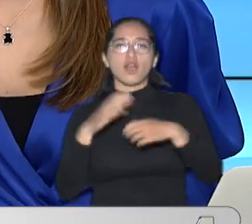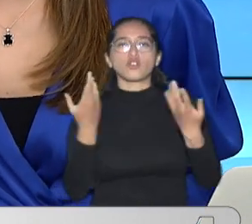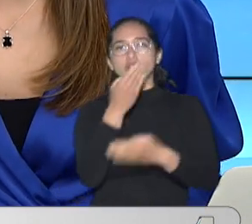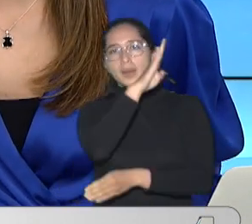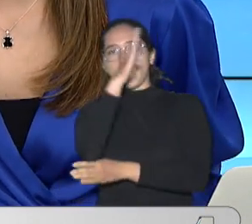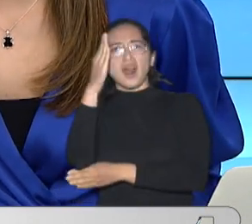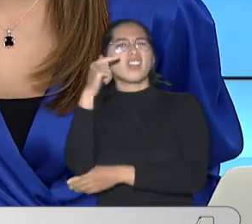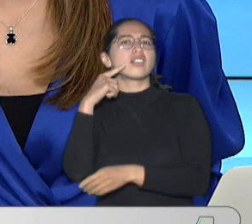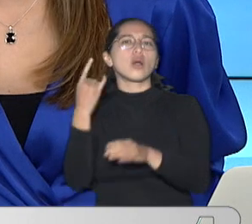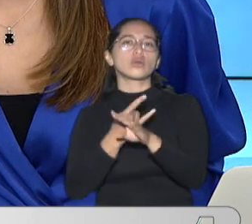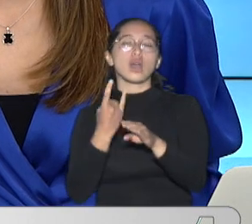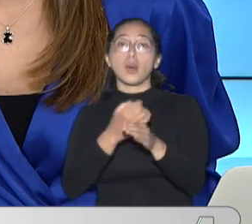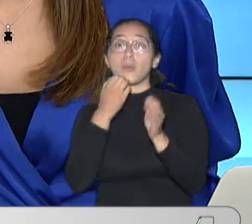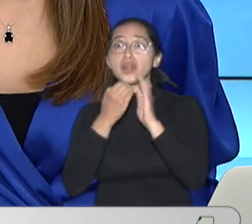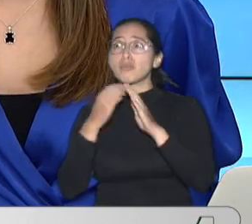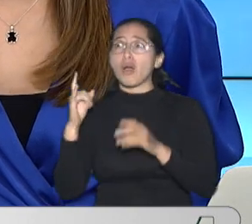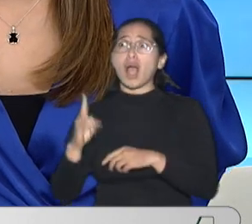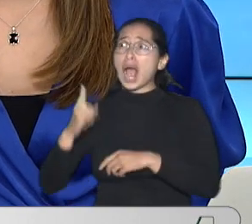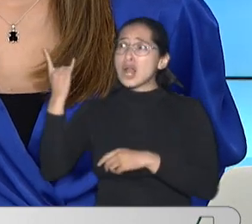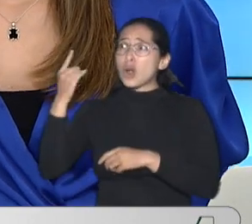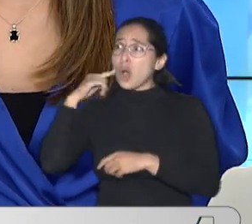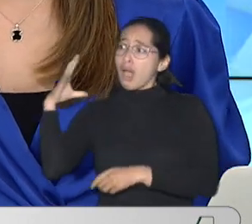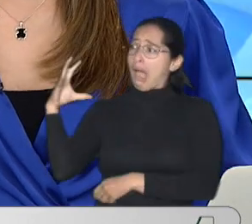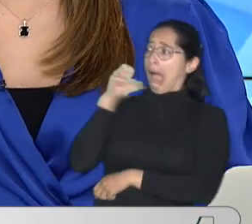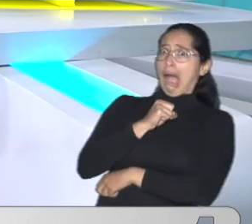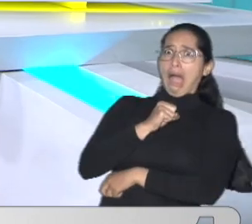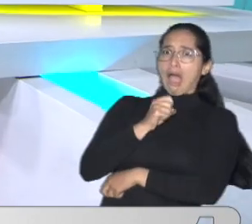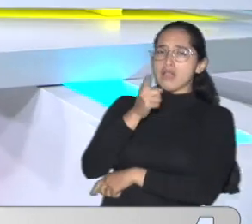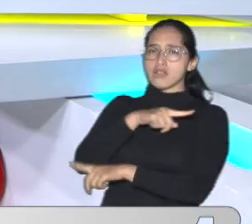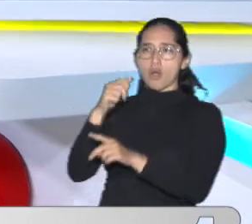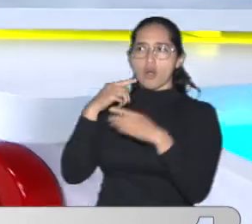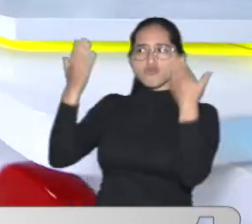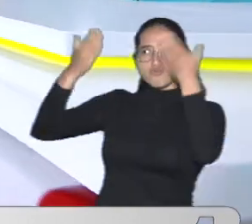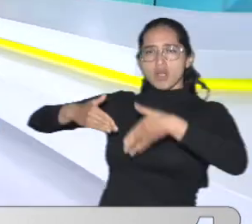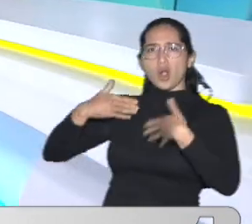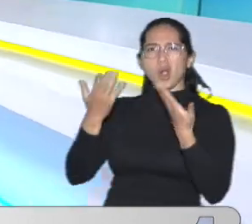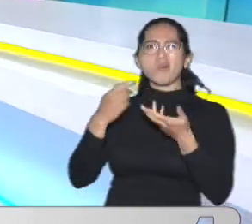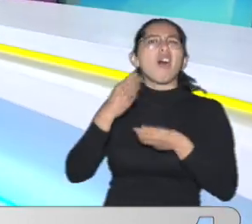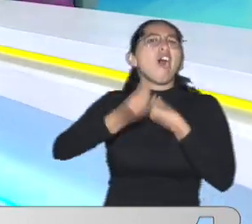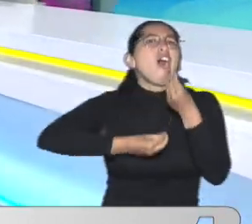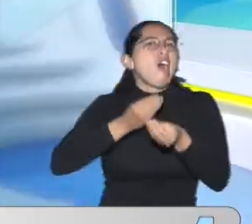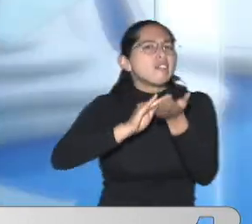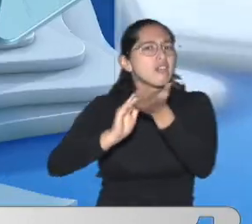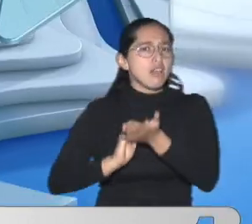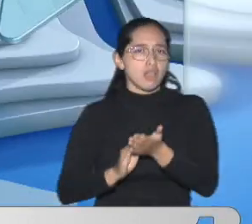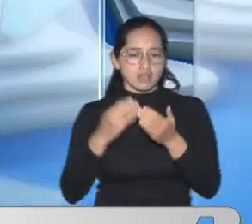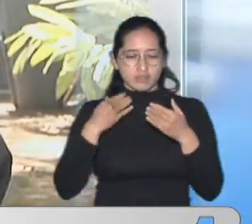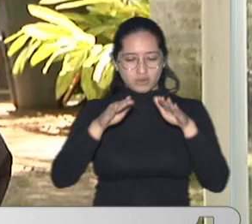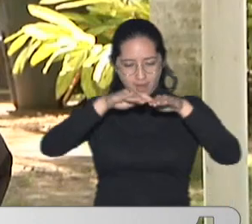La santería Para evitar Ser detectados Jorge Castro ¿Cuántas capturas Se registraron?